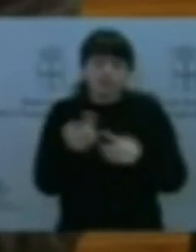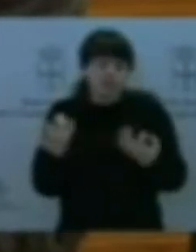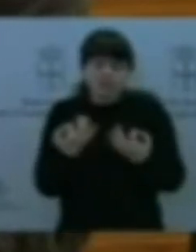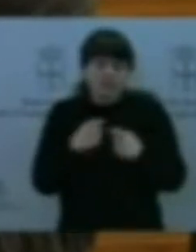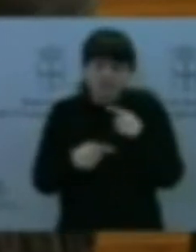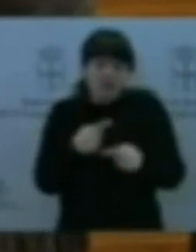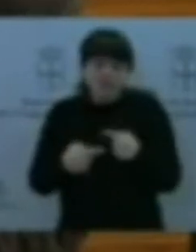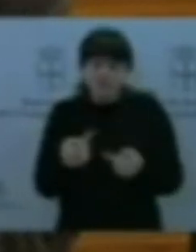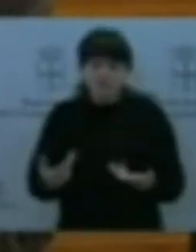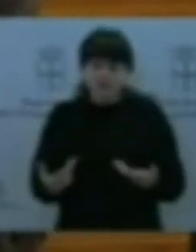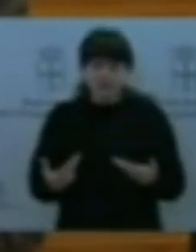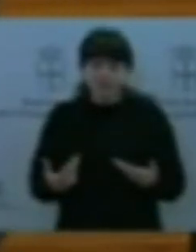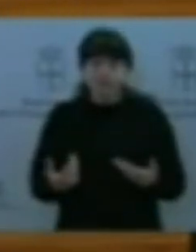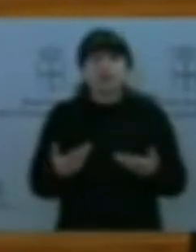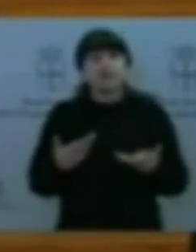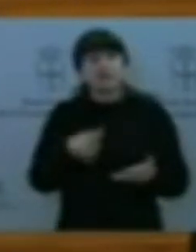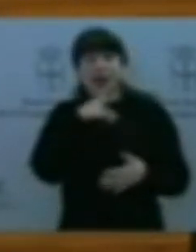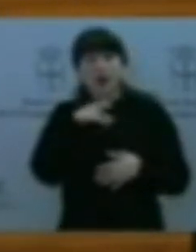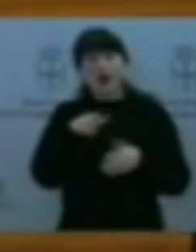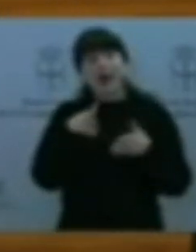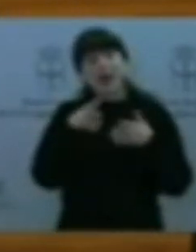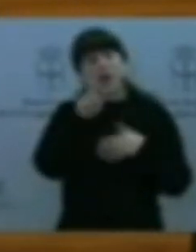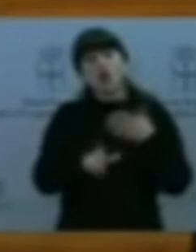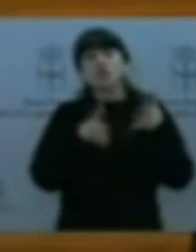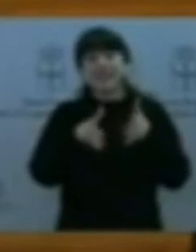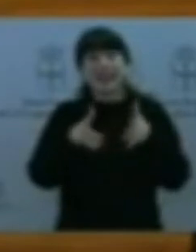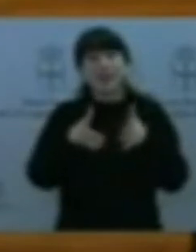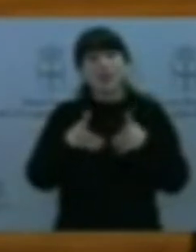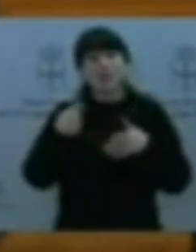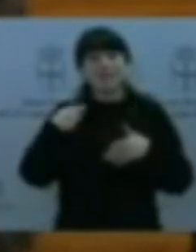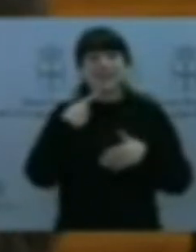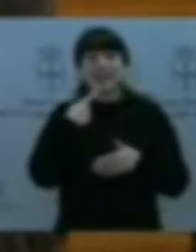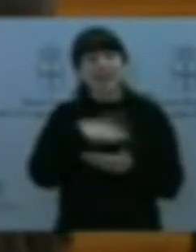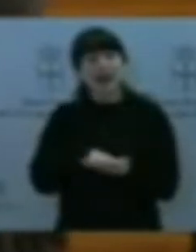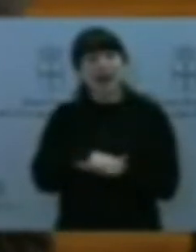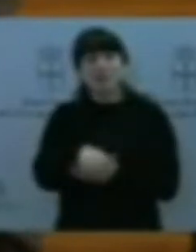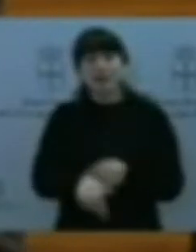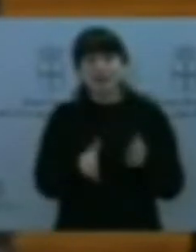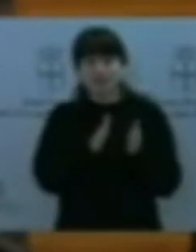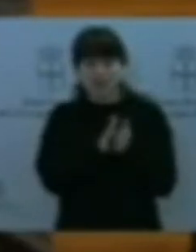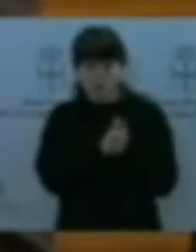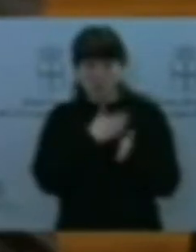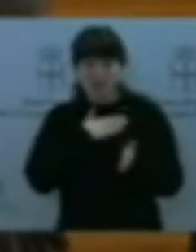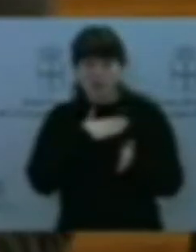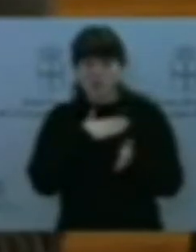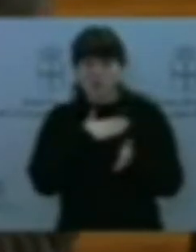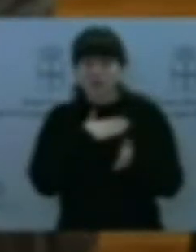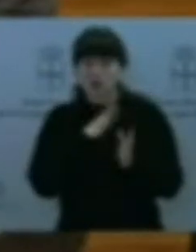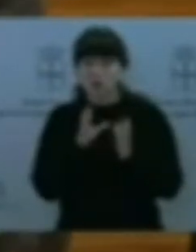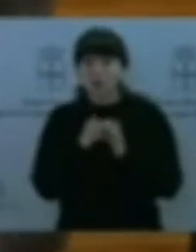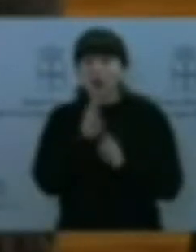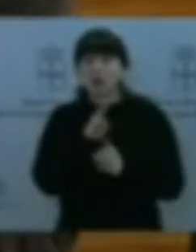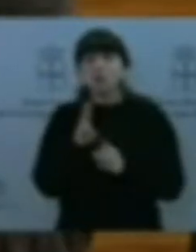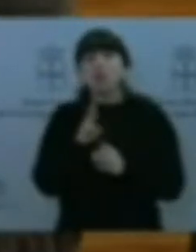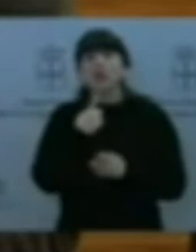Presidencia. Se habla mucho en esta Cámara, sobre todo a mi compañero que es quien lleva la materia en nuestro grupo parlamentario, sobre el plan demográfico, estos planes, todas esas